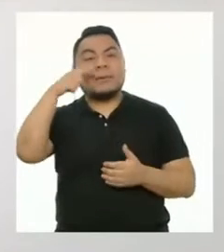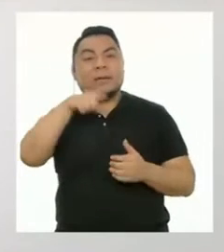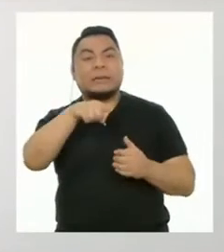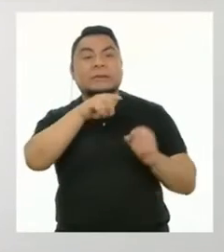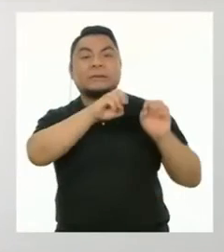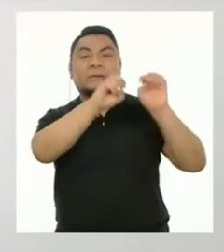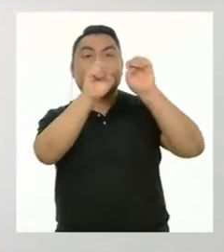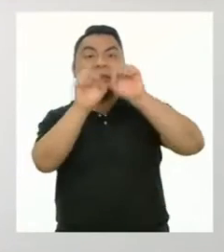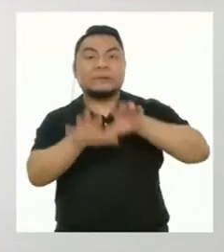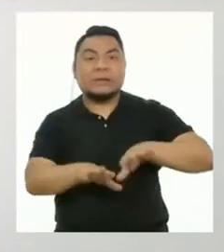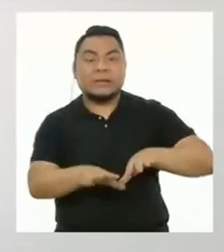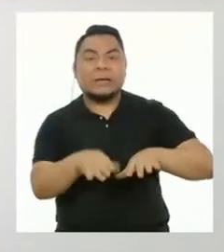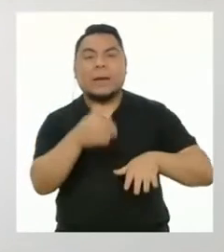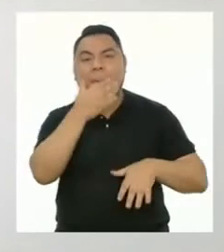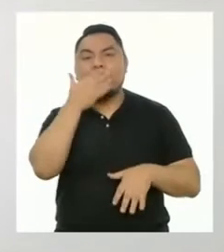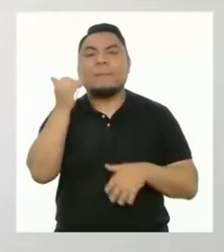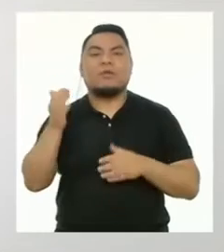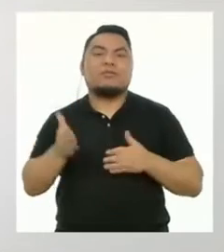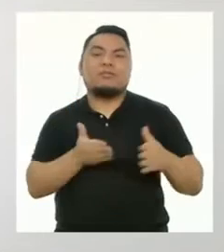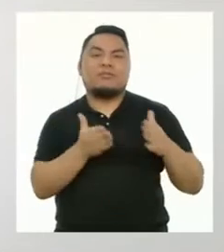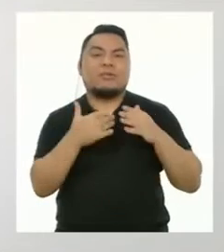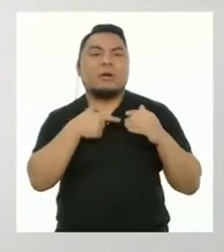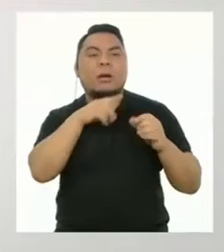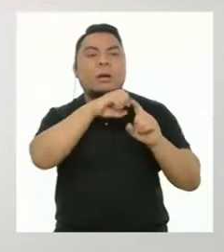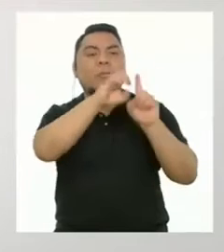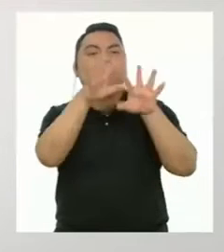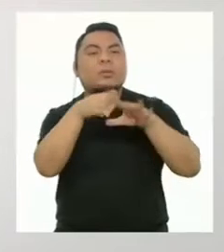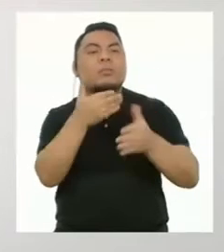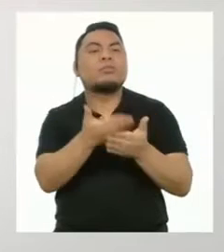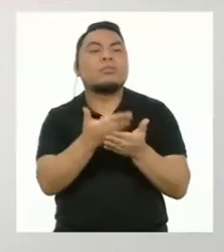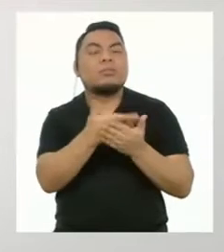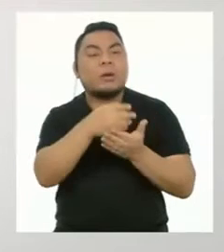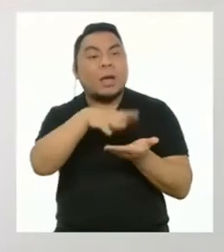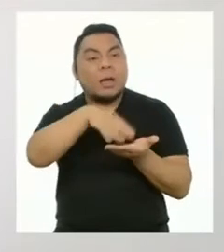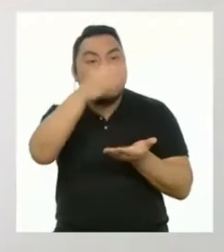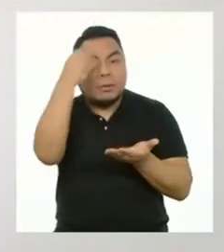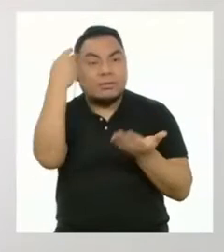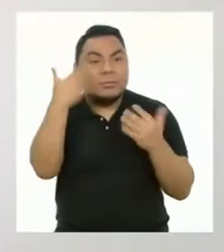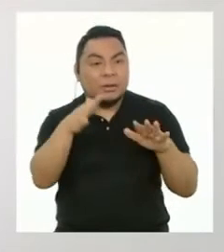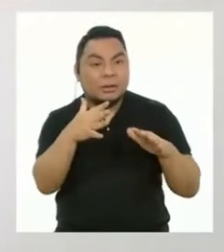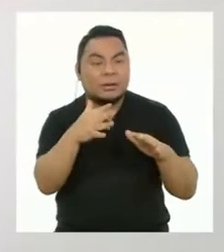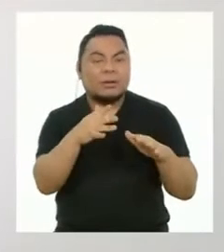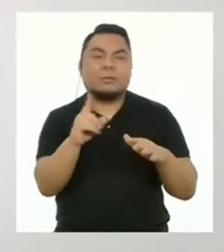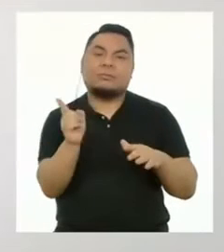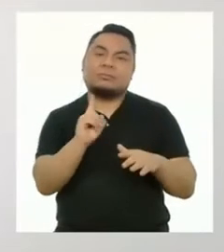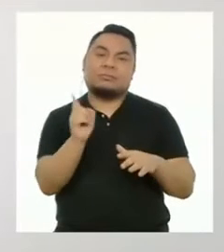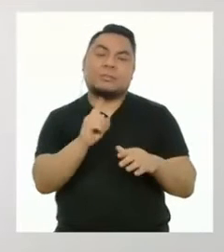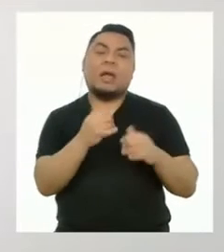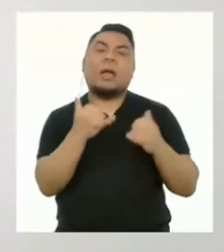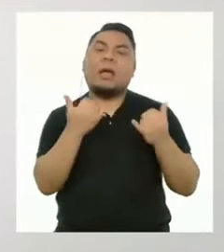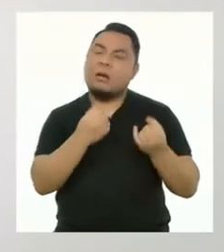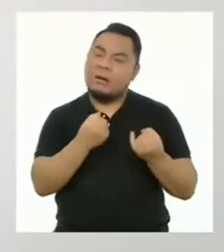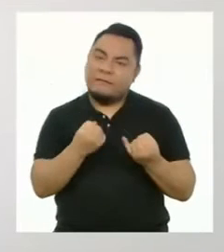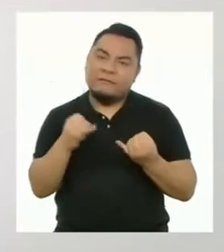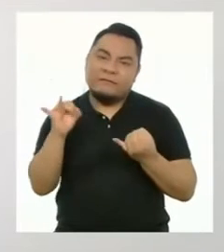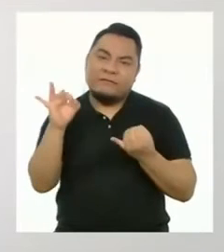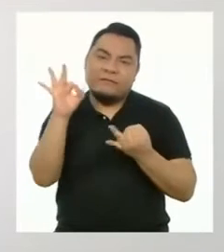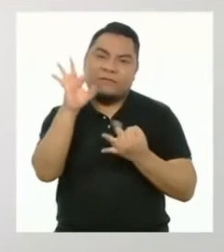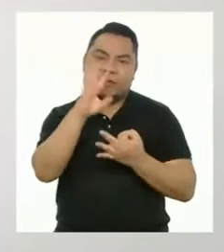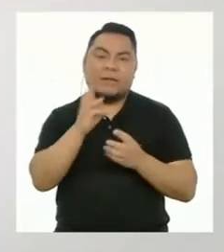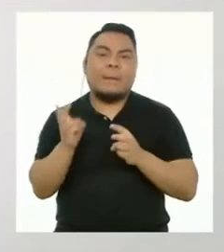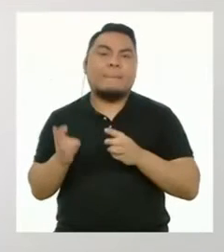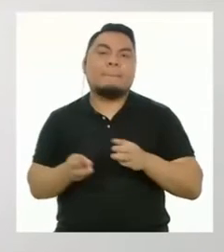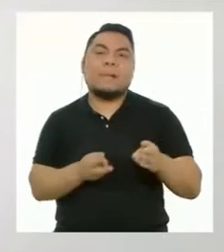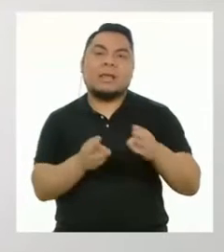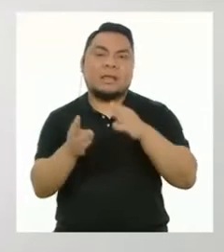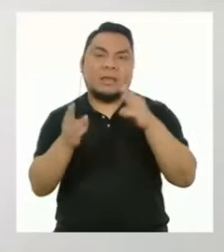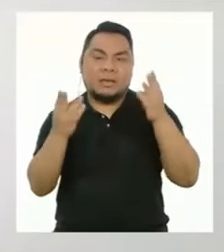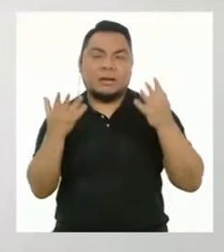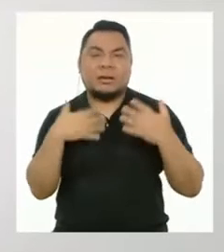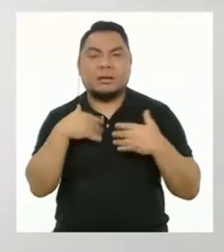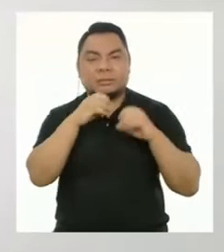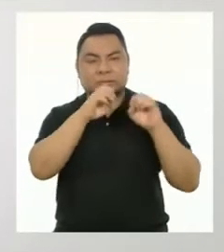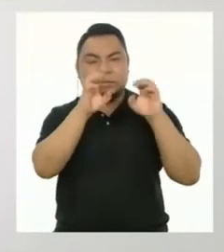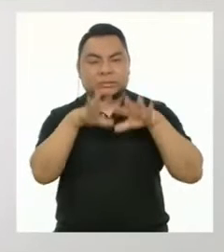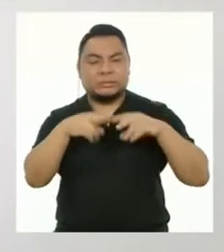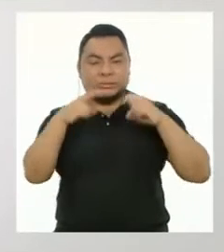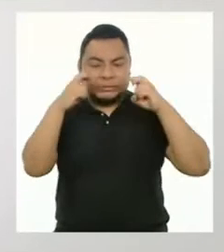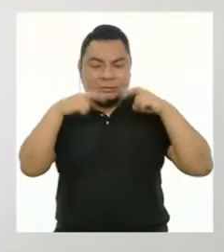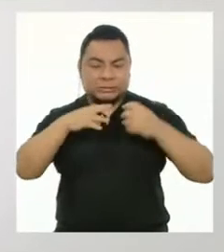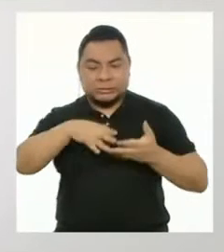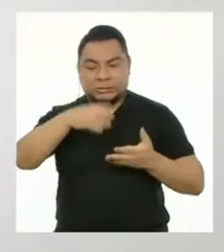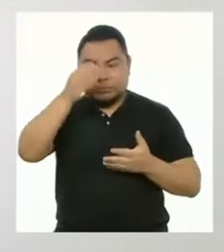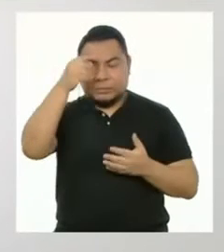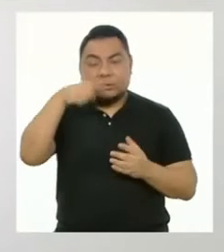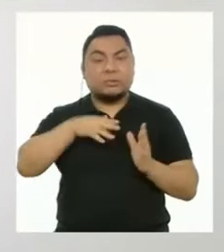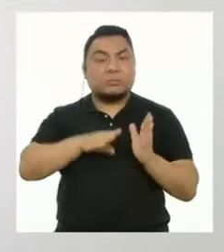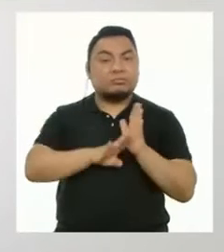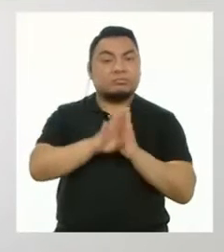exámenes eran la mejor forma de medir el aprendizaje, pero lo cierto es que hay muchas otras formas y las usamos para analizar nuestros